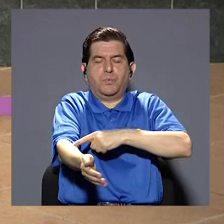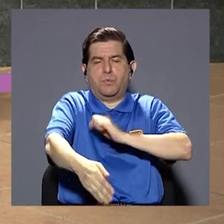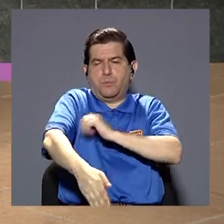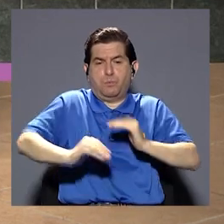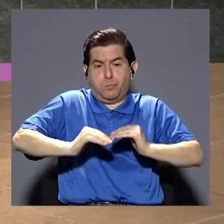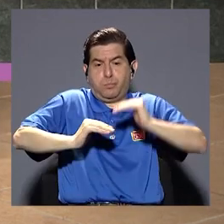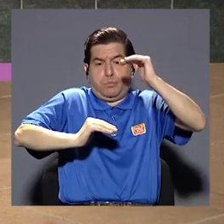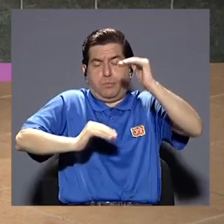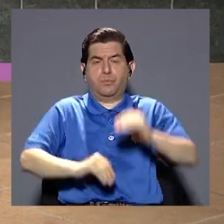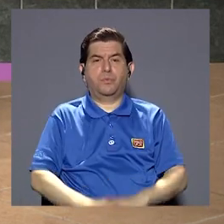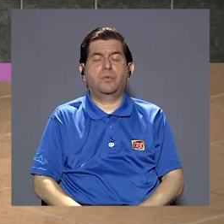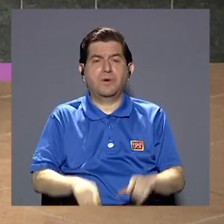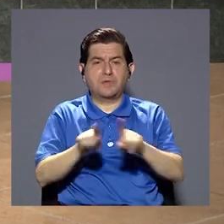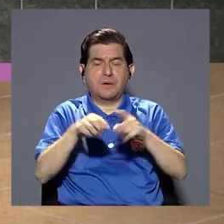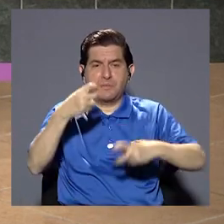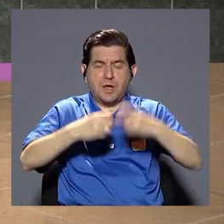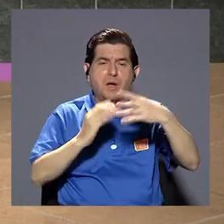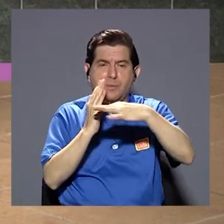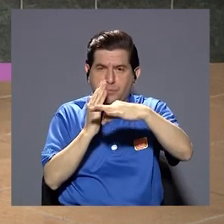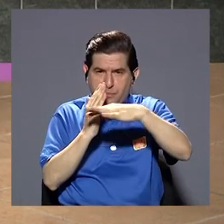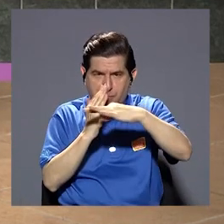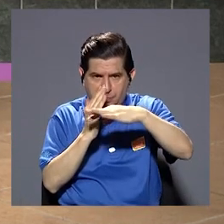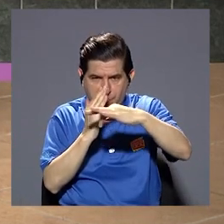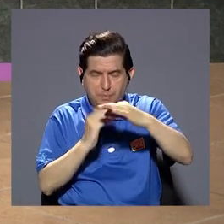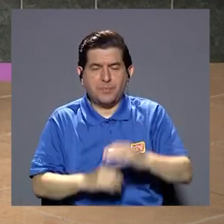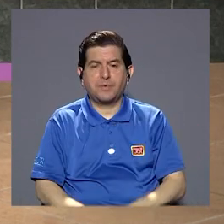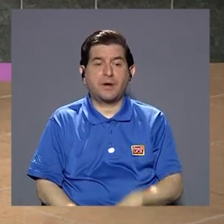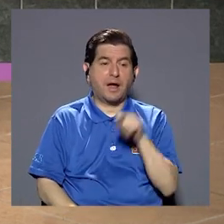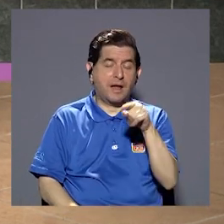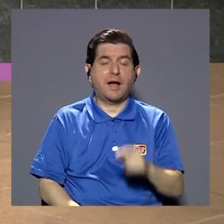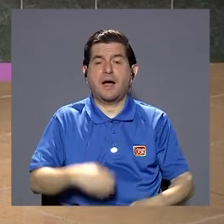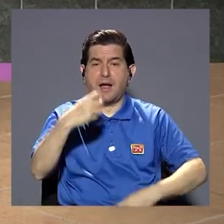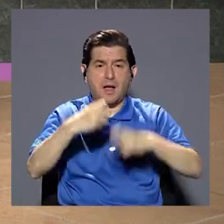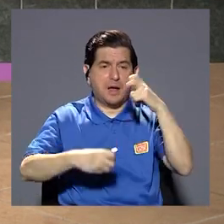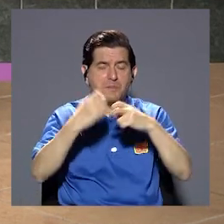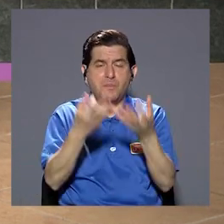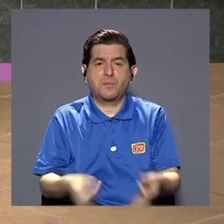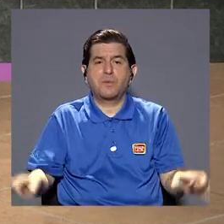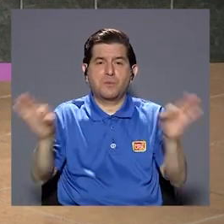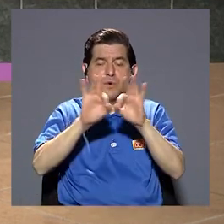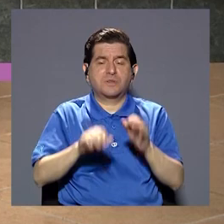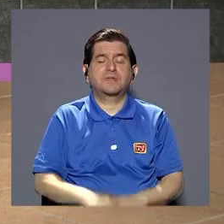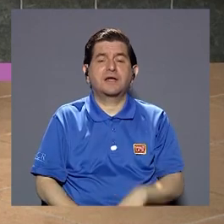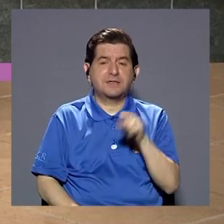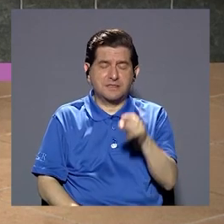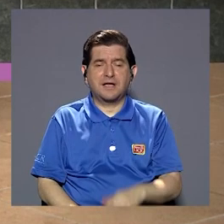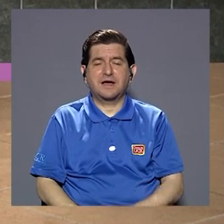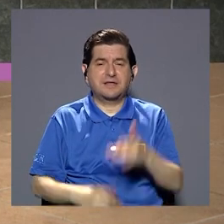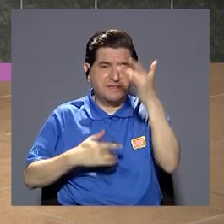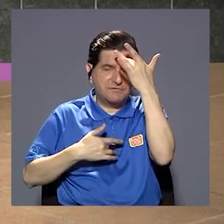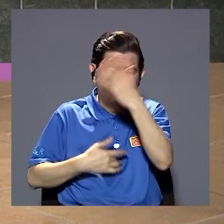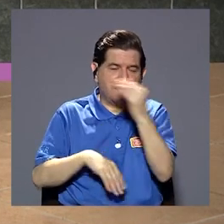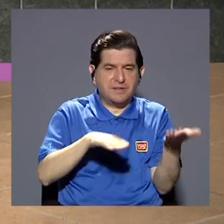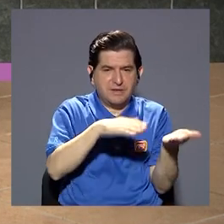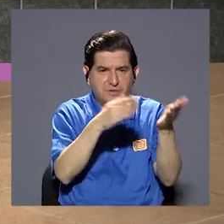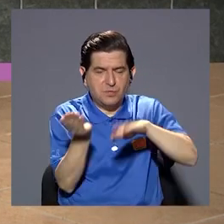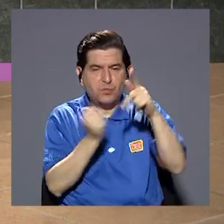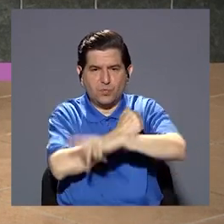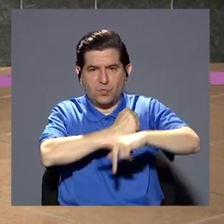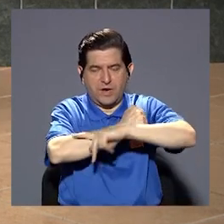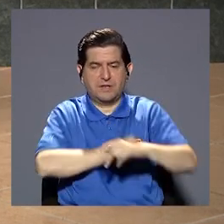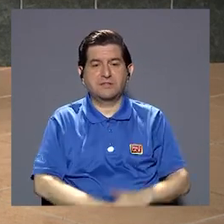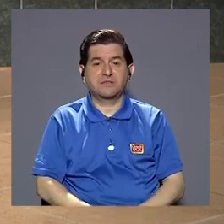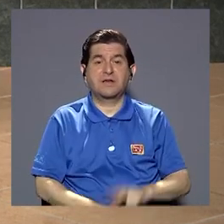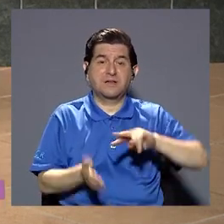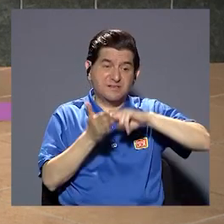diabetes, hipertensión, dilipidemias que es el colesterol alto son una de las principales causas de morbi mortalidad en el país verdad